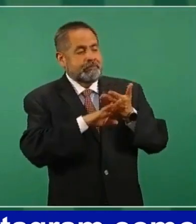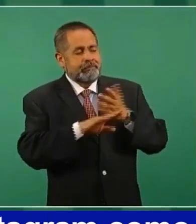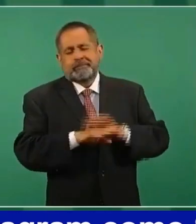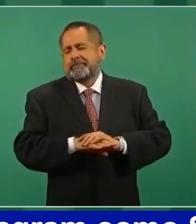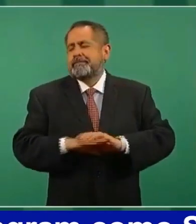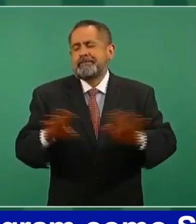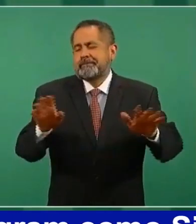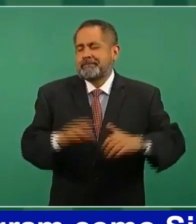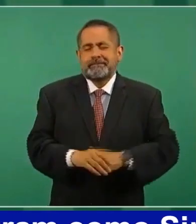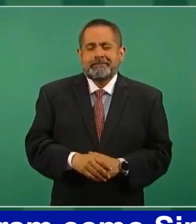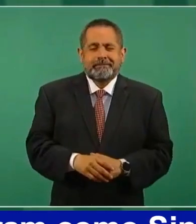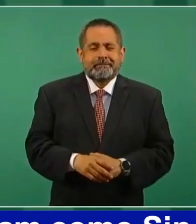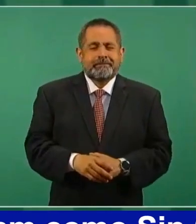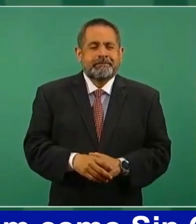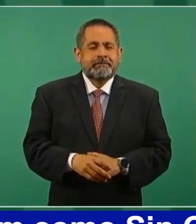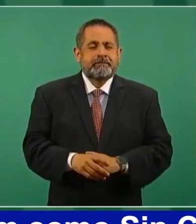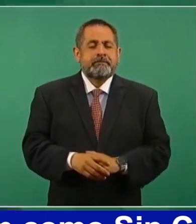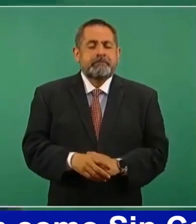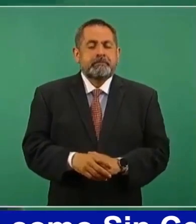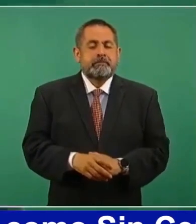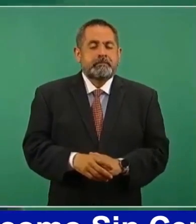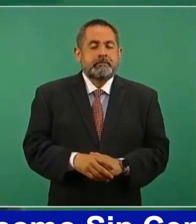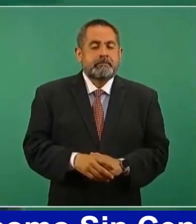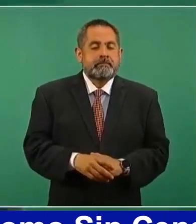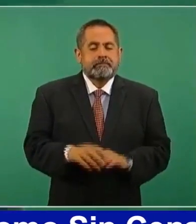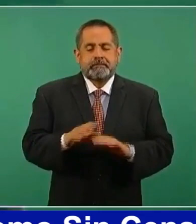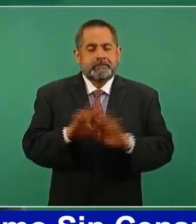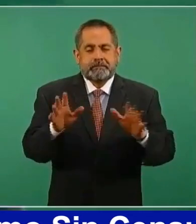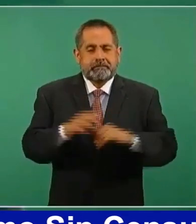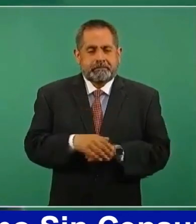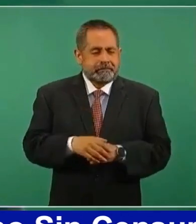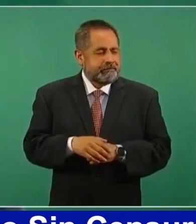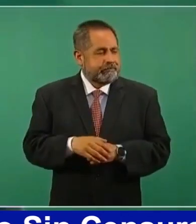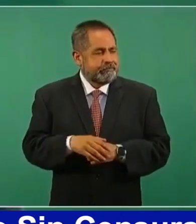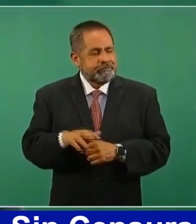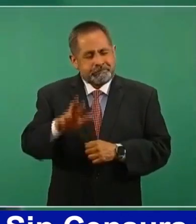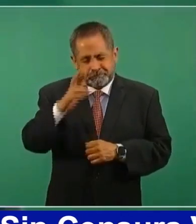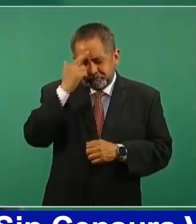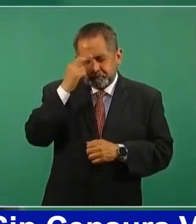hay una frase